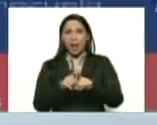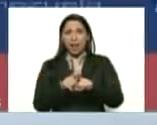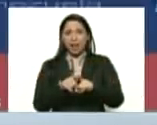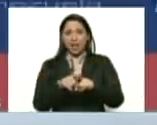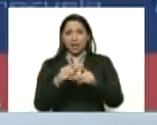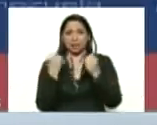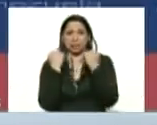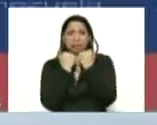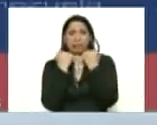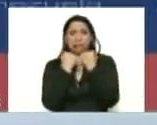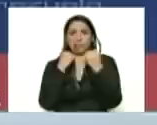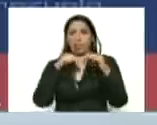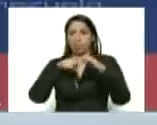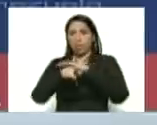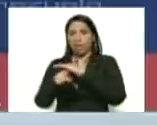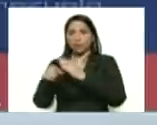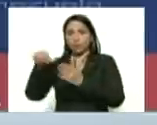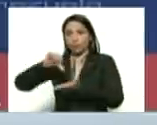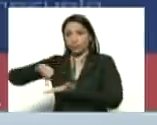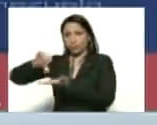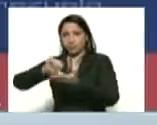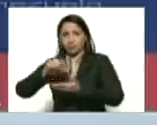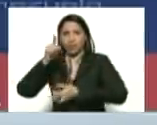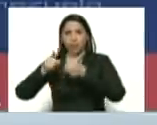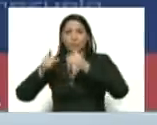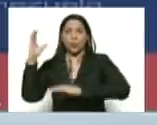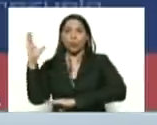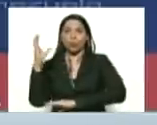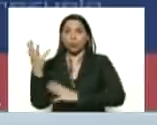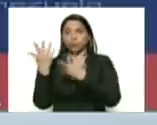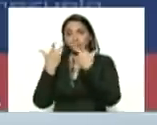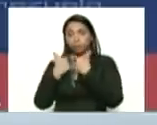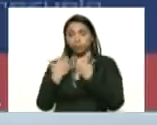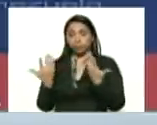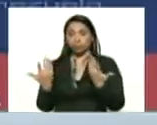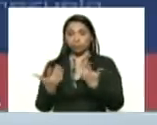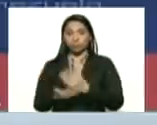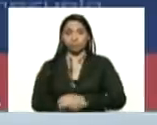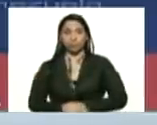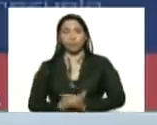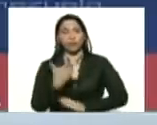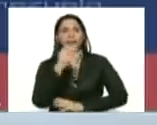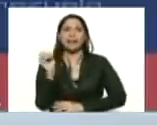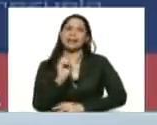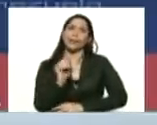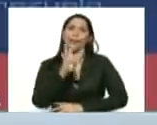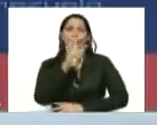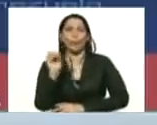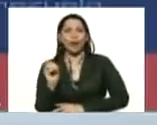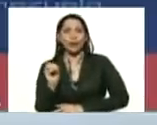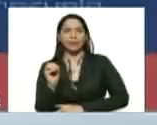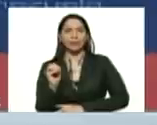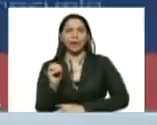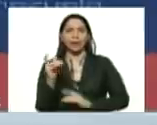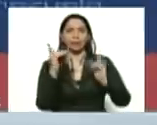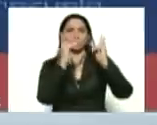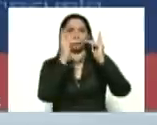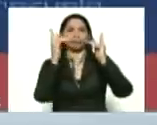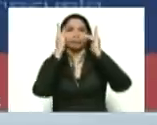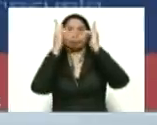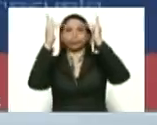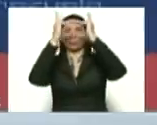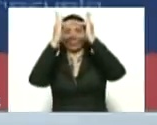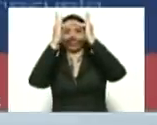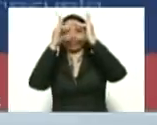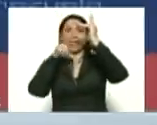Bogotá en Cali en Medellín algunos me han contado 30 40 literas y allí